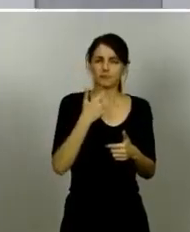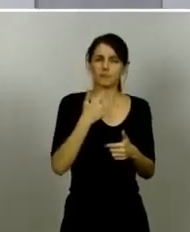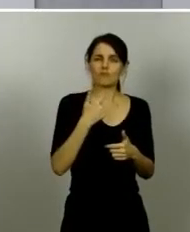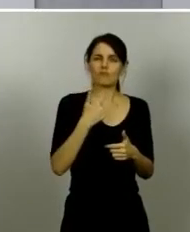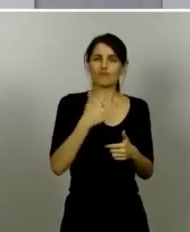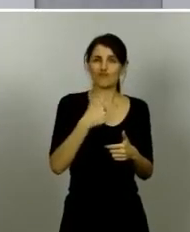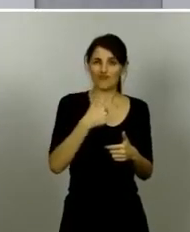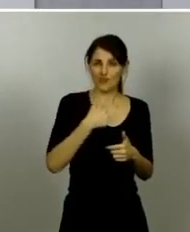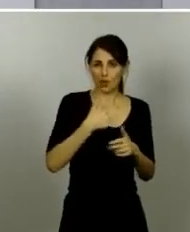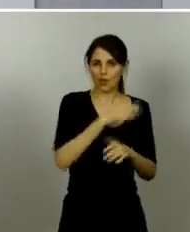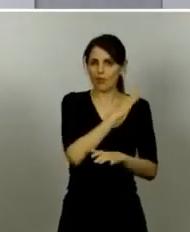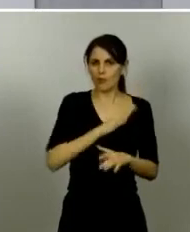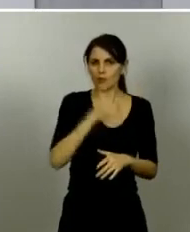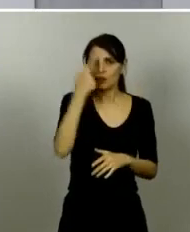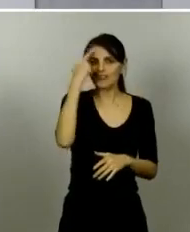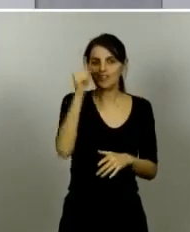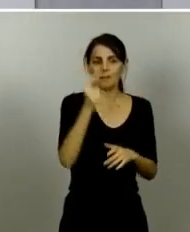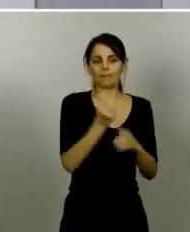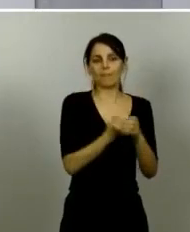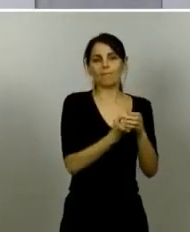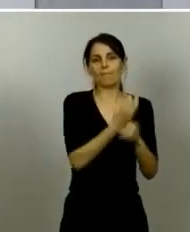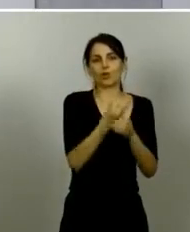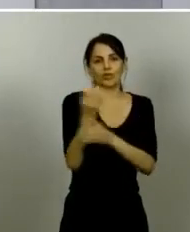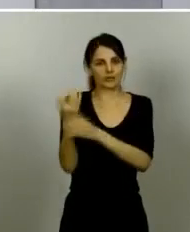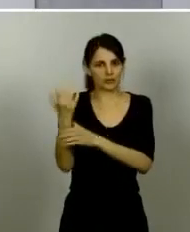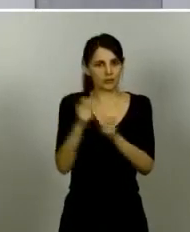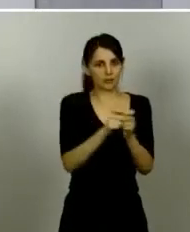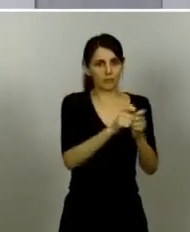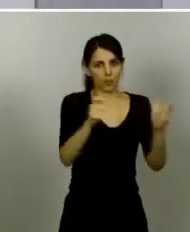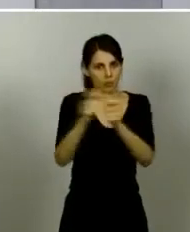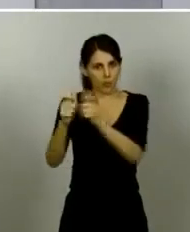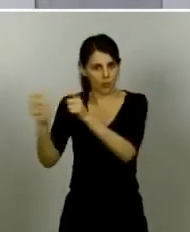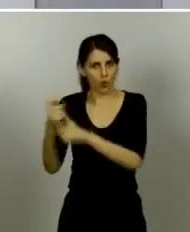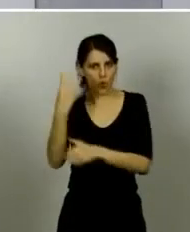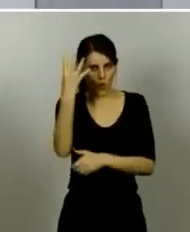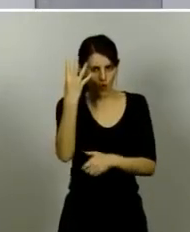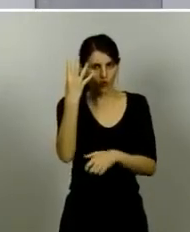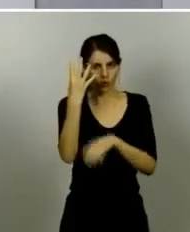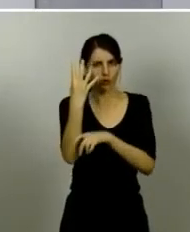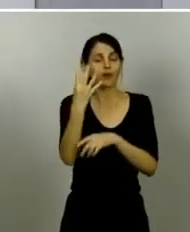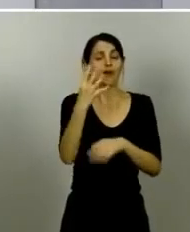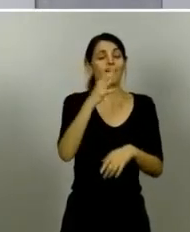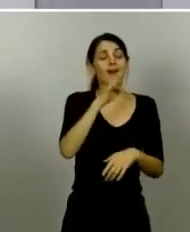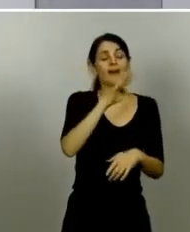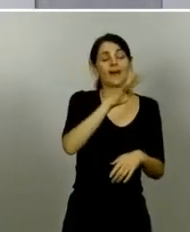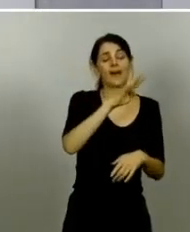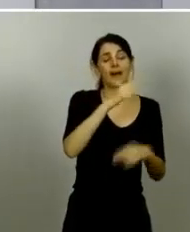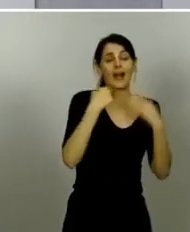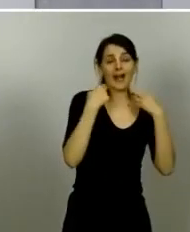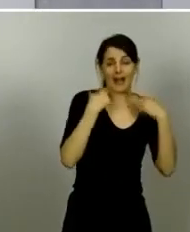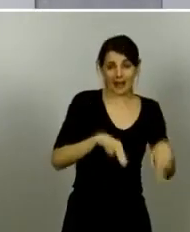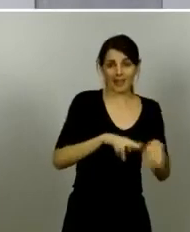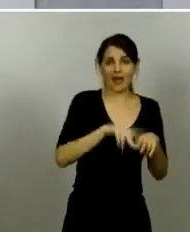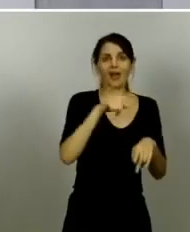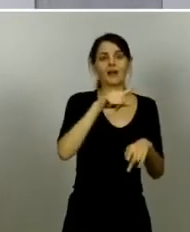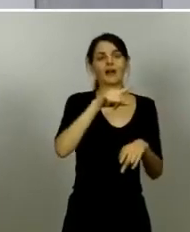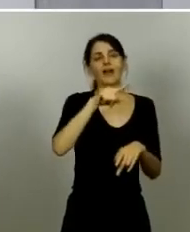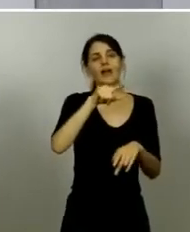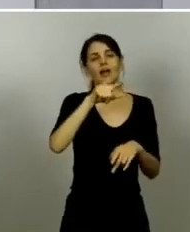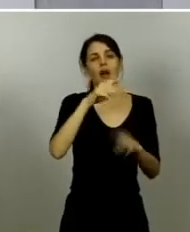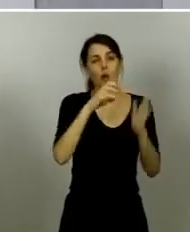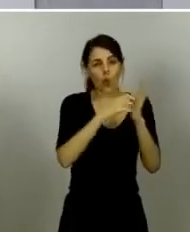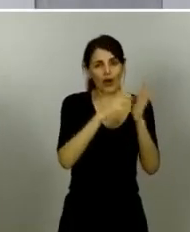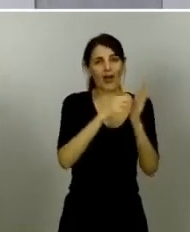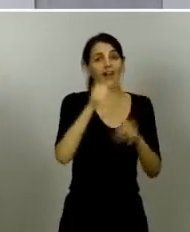el de el de Cataluña de Lérida el de Totana municipio de Totana efectivamente el de Cuenca que usted ha comentado y el de Ceuta